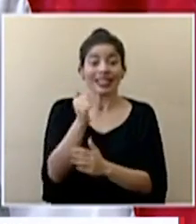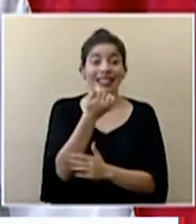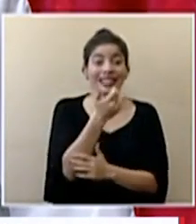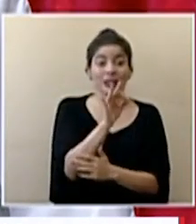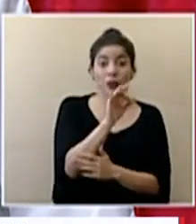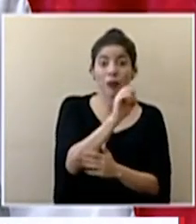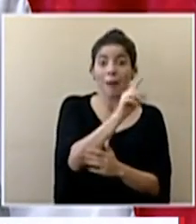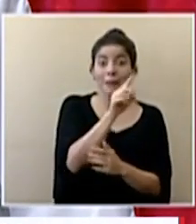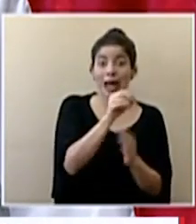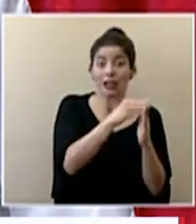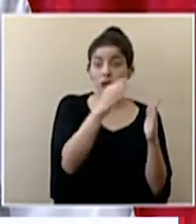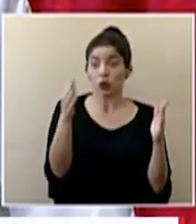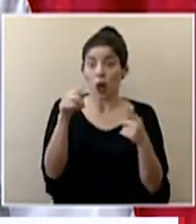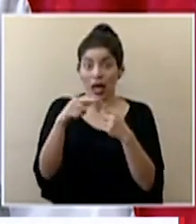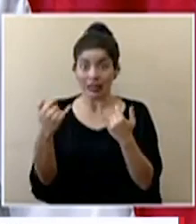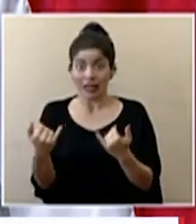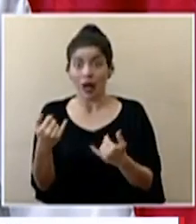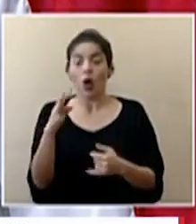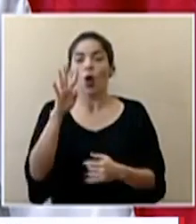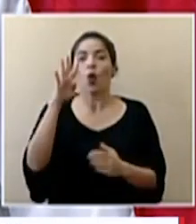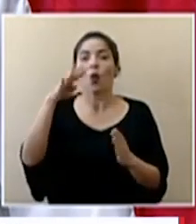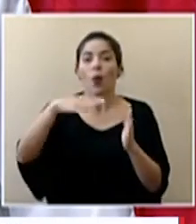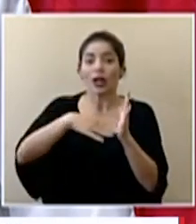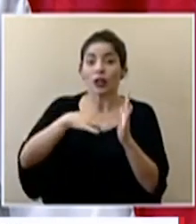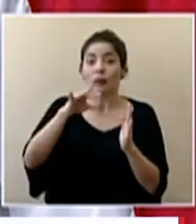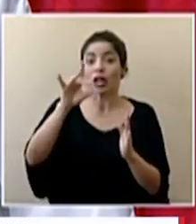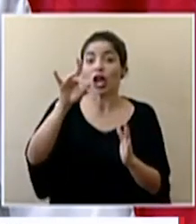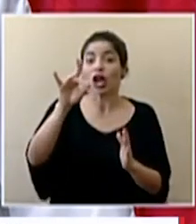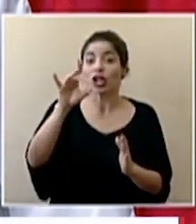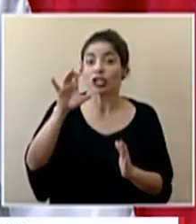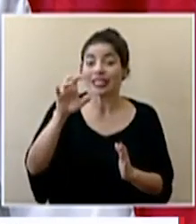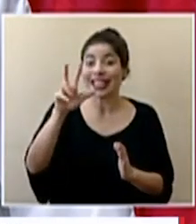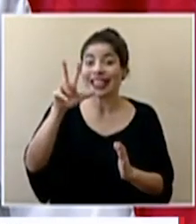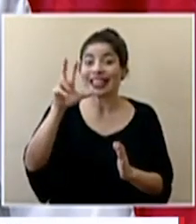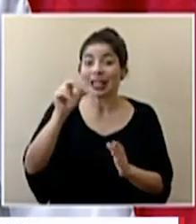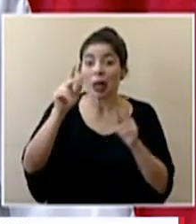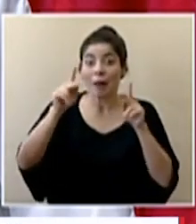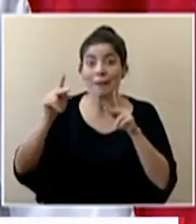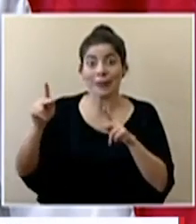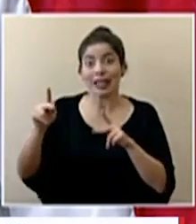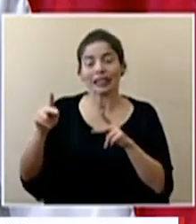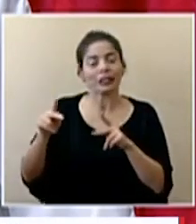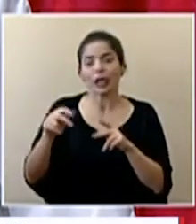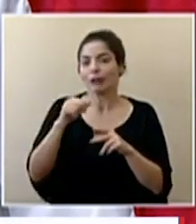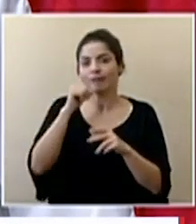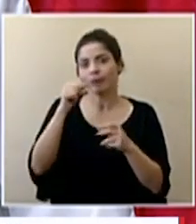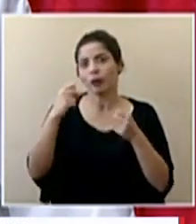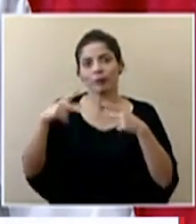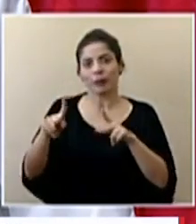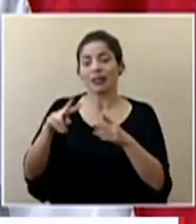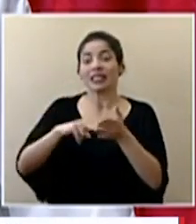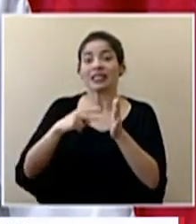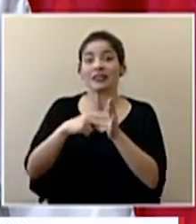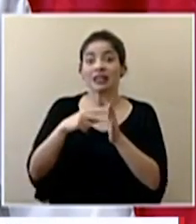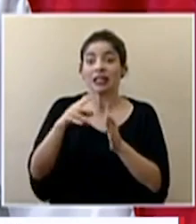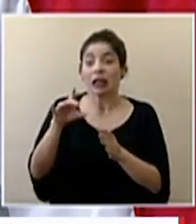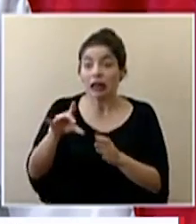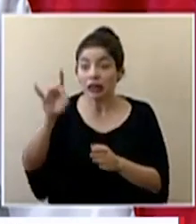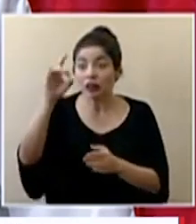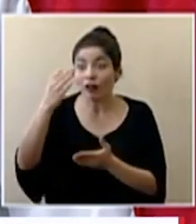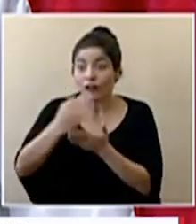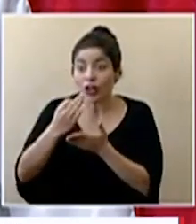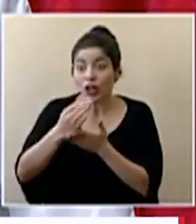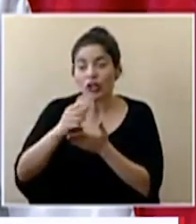marzo a la fecha se han rechazado 4,830 personas rechazadas, es decir, se les ha localizado en algún punto